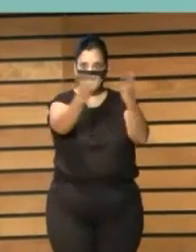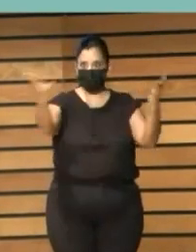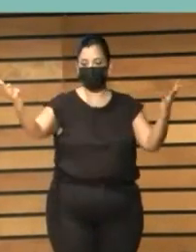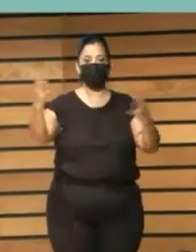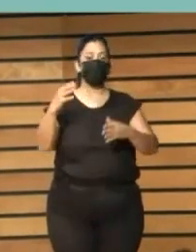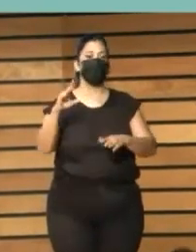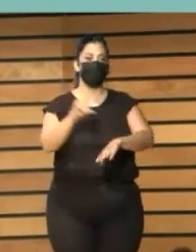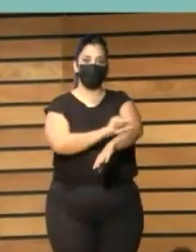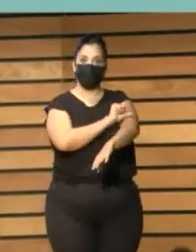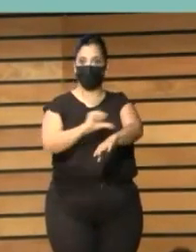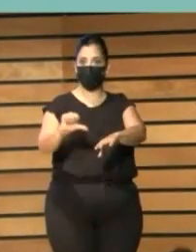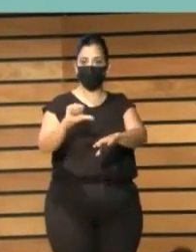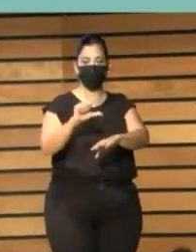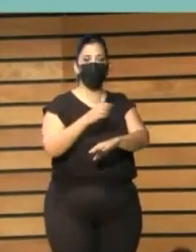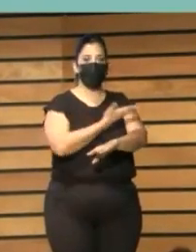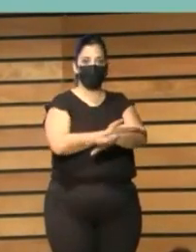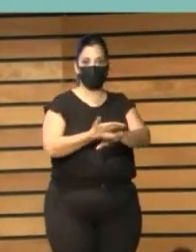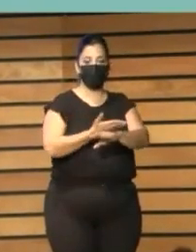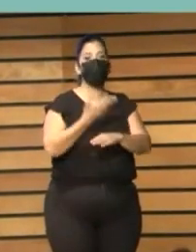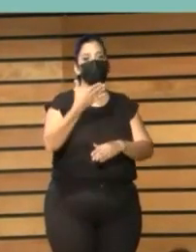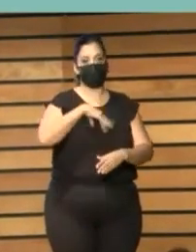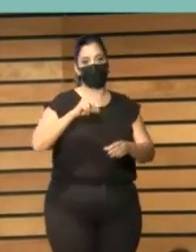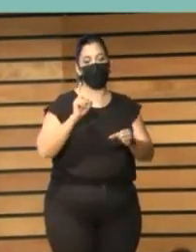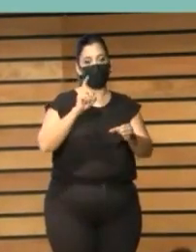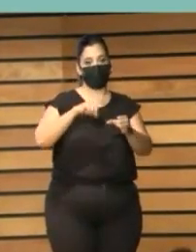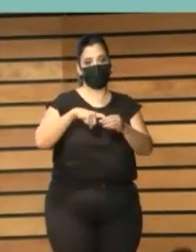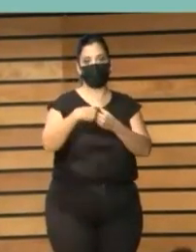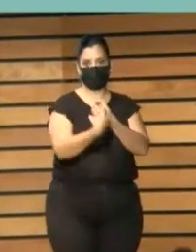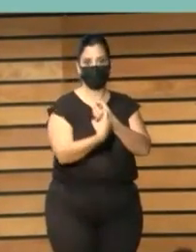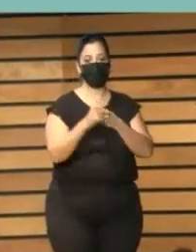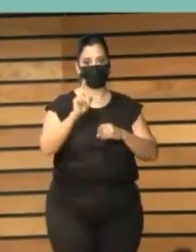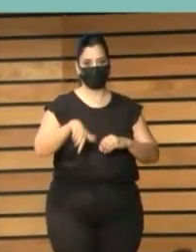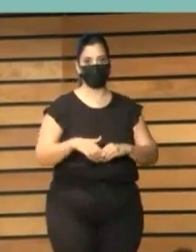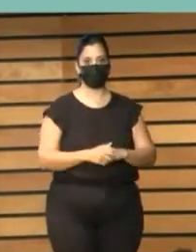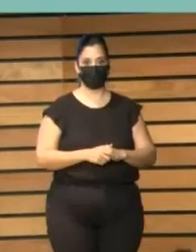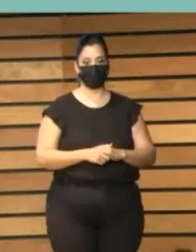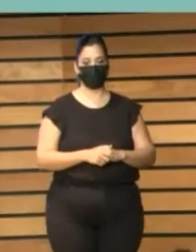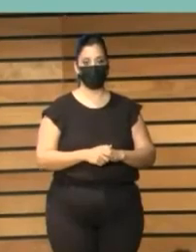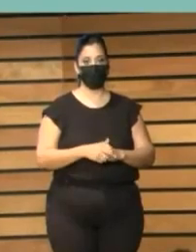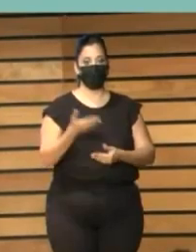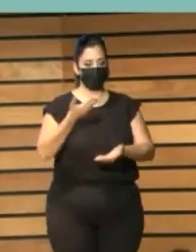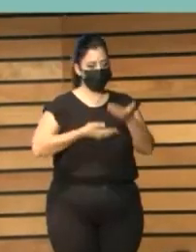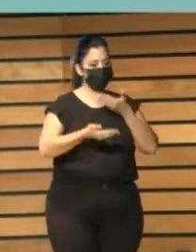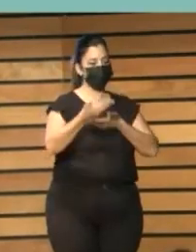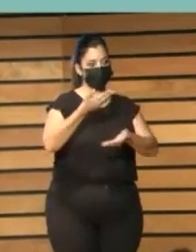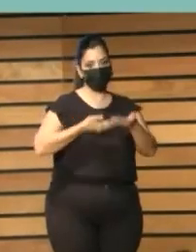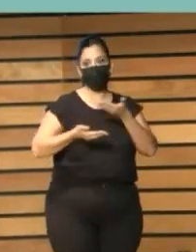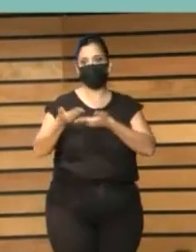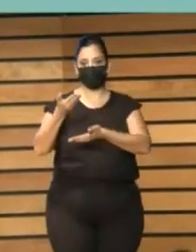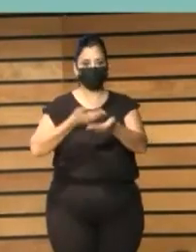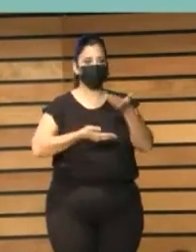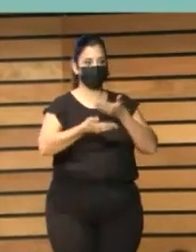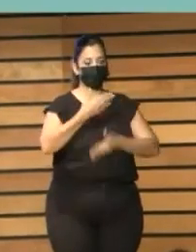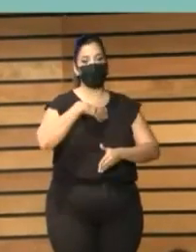podemos desarrollar un proceso de aprendizaje contextualizado, significativo, dinámico, basado en la colaboración en comunidades de aprendizaje,